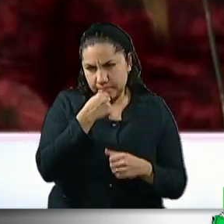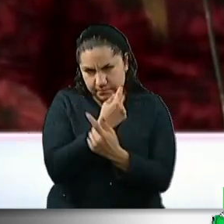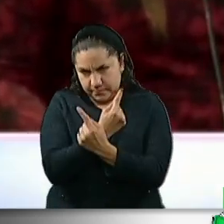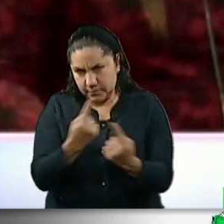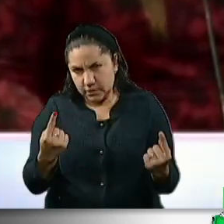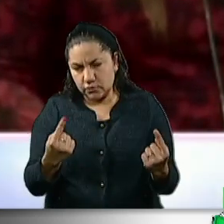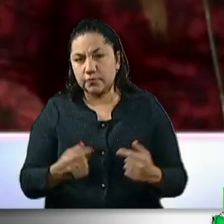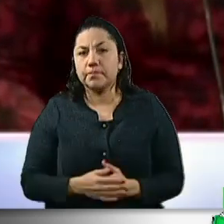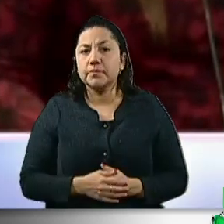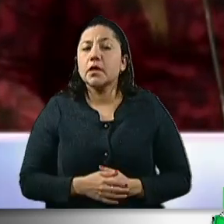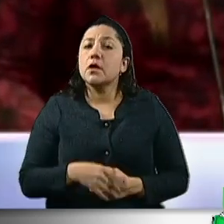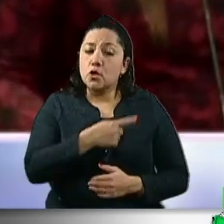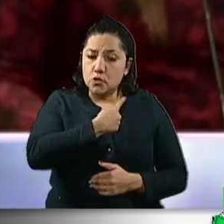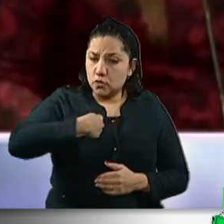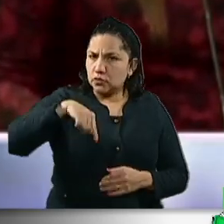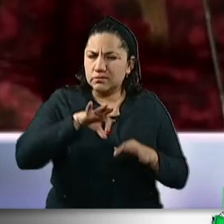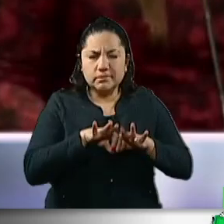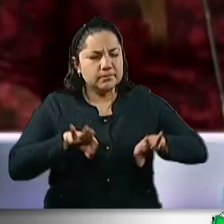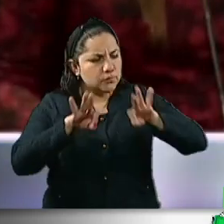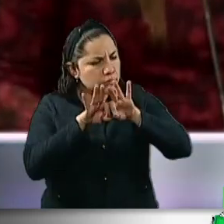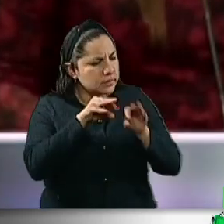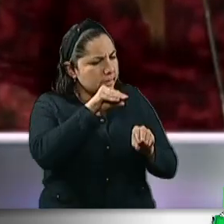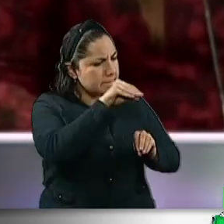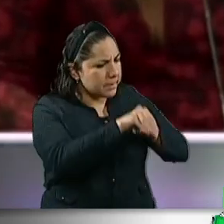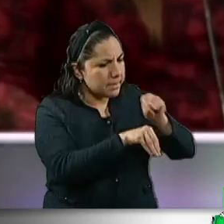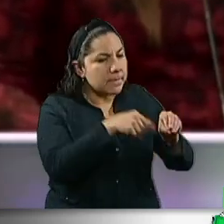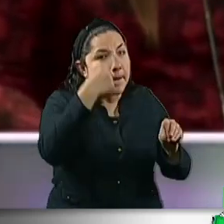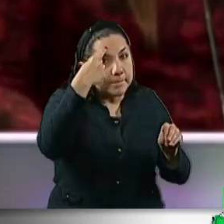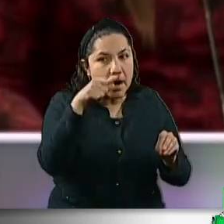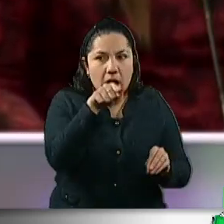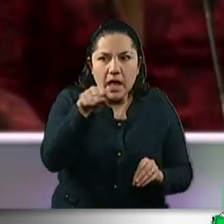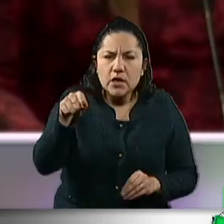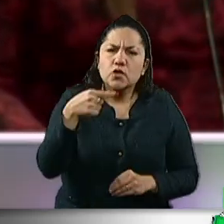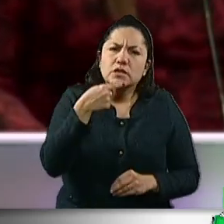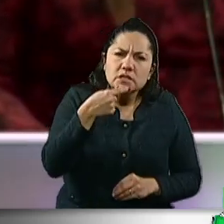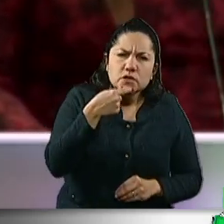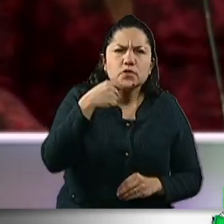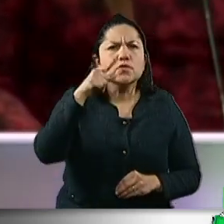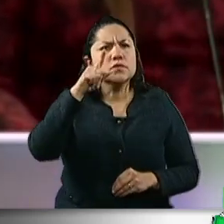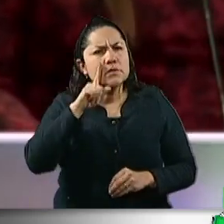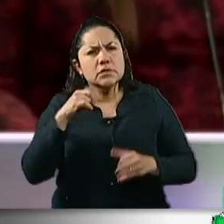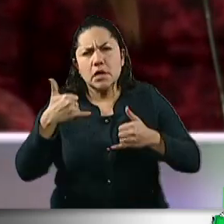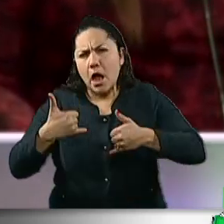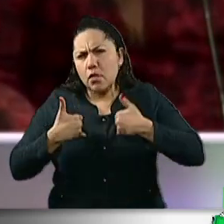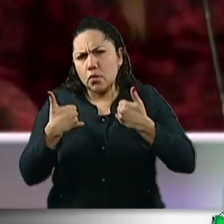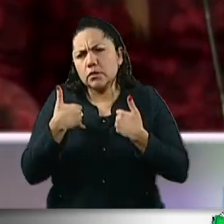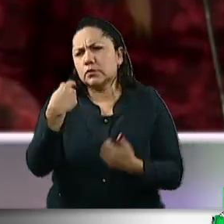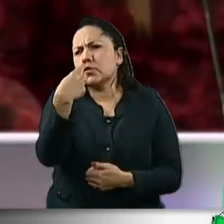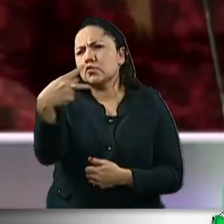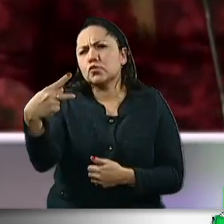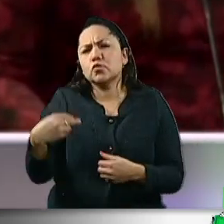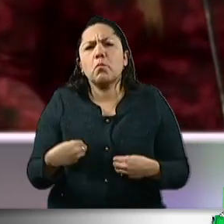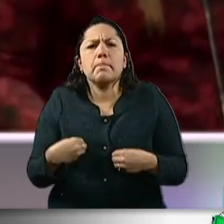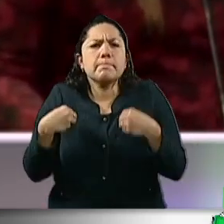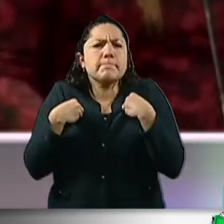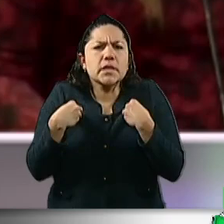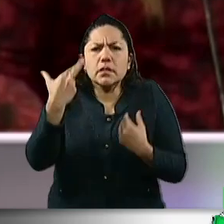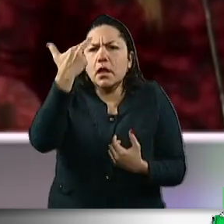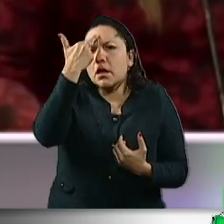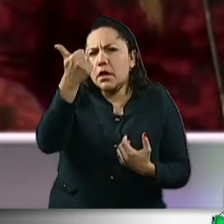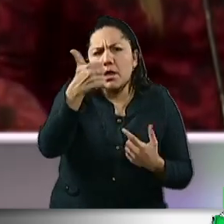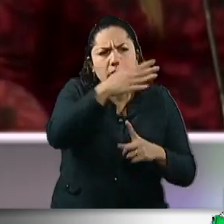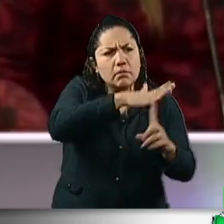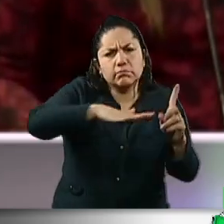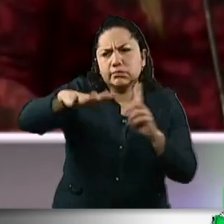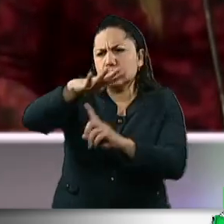bienestar de aquellos niños, niños y adolescentes que por diversas circunstancias de la vida están el día de hoy